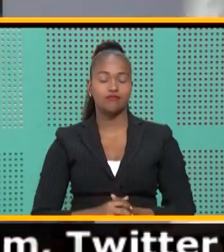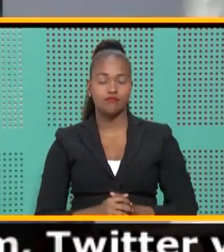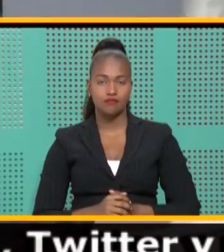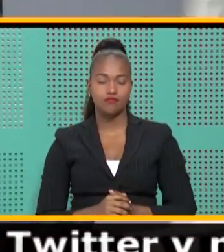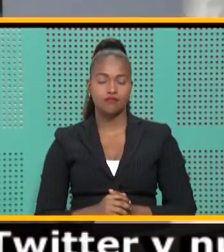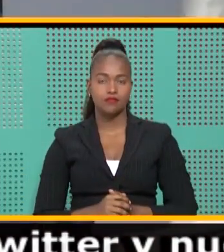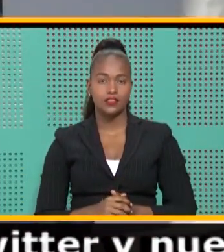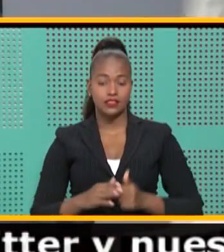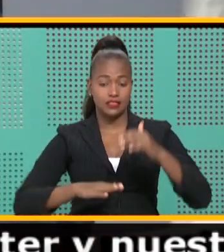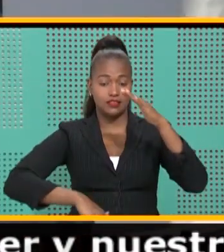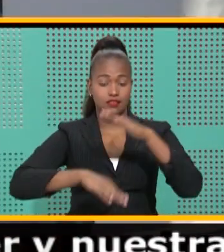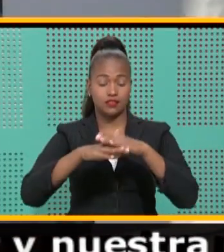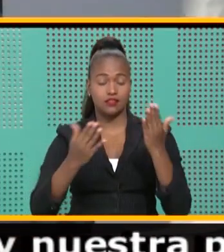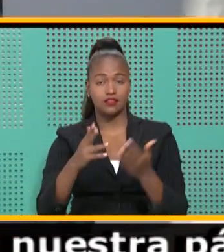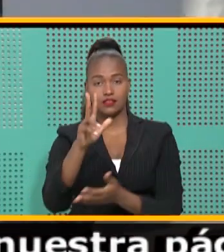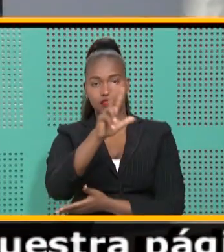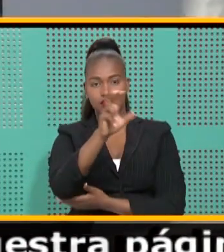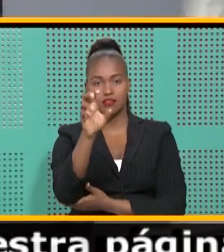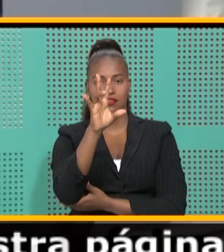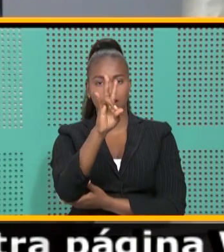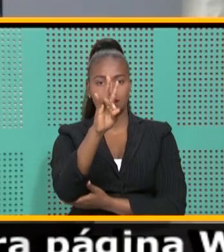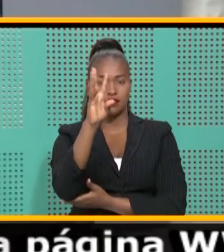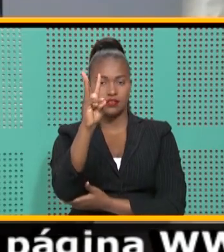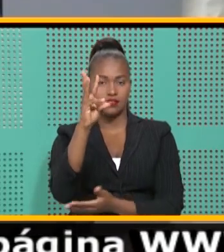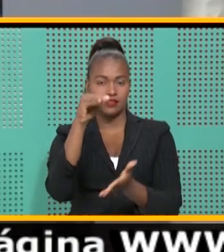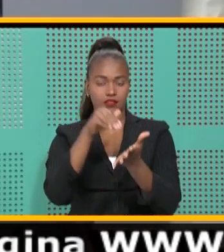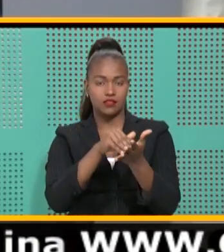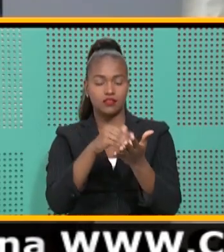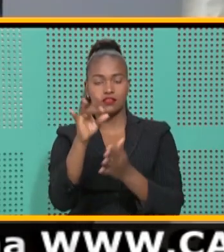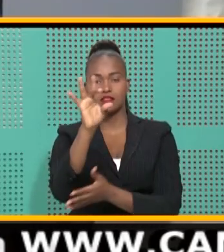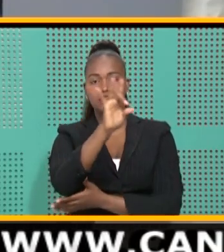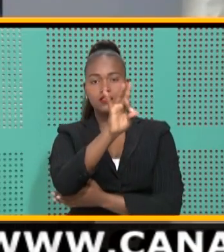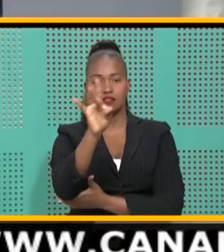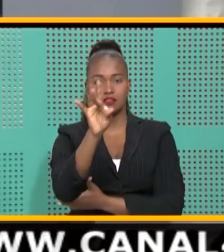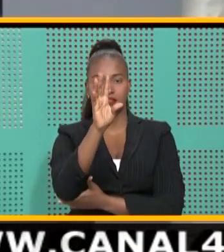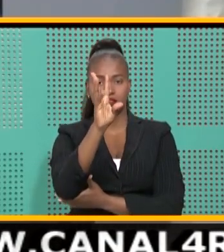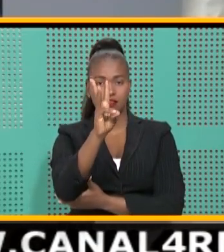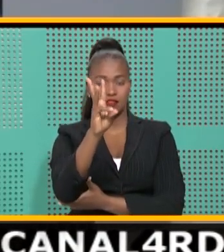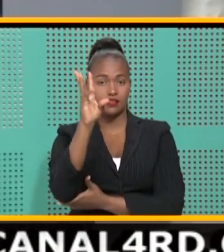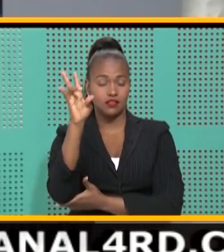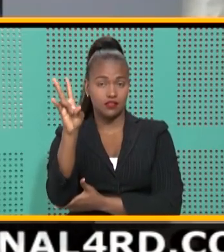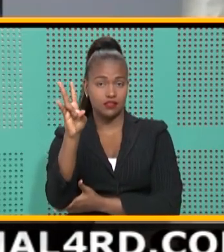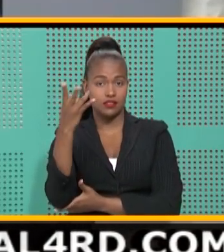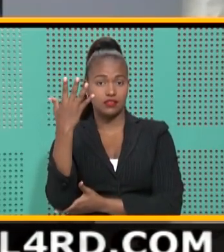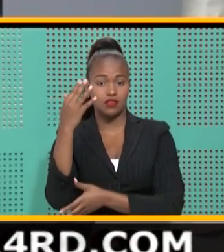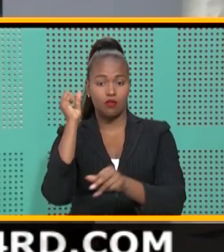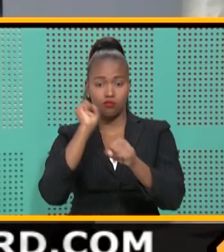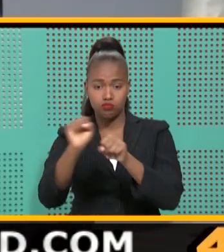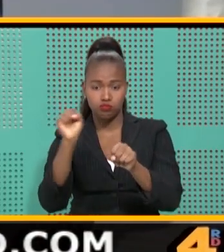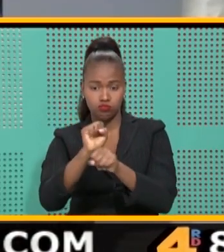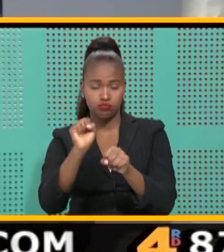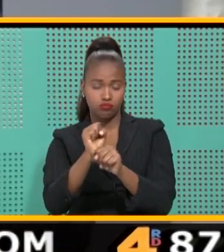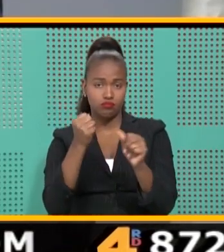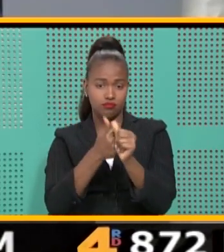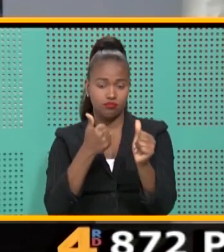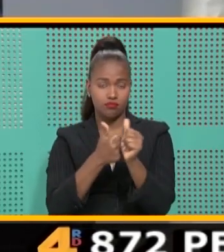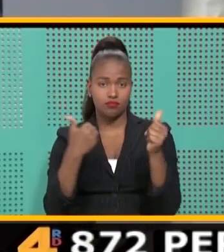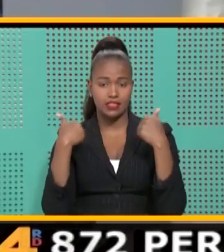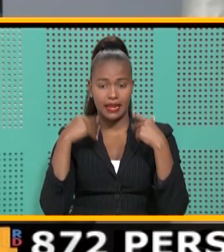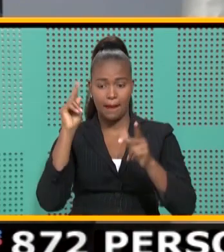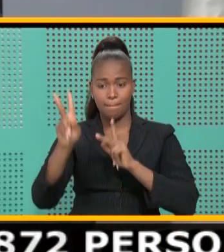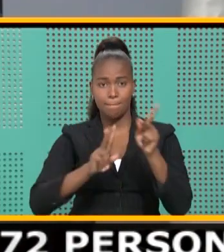Alcanzó los 376.867 interacciones con